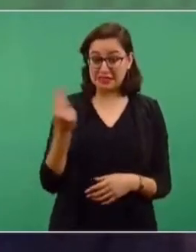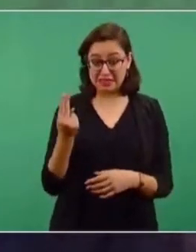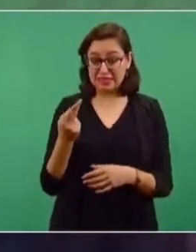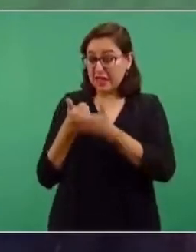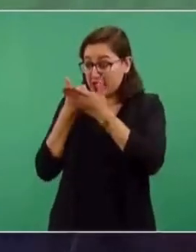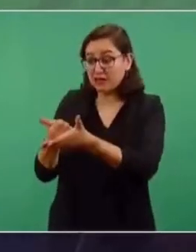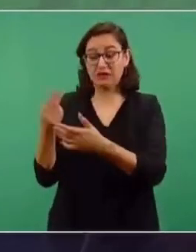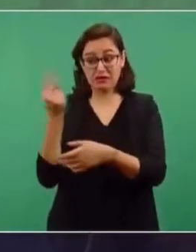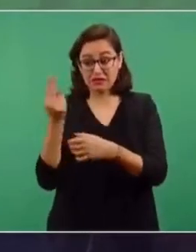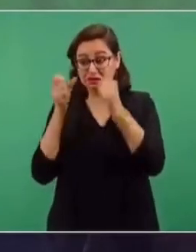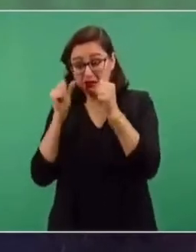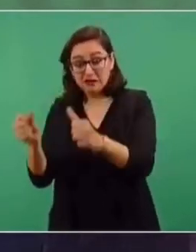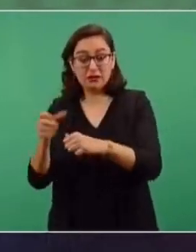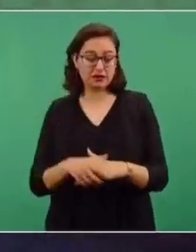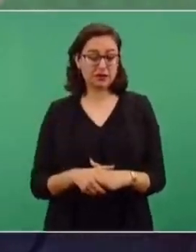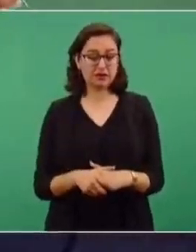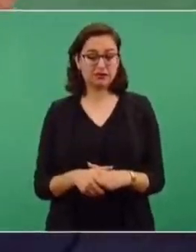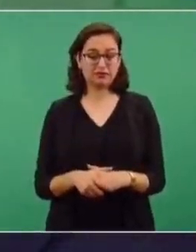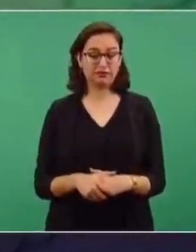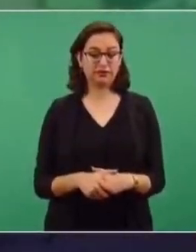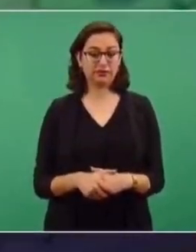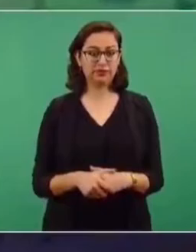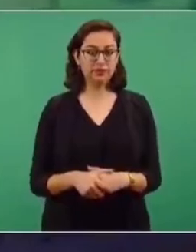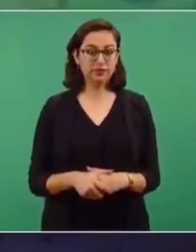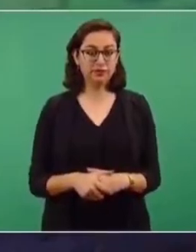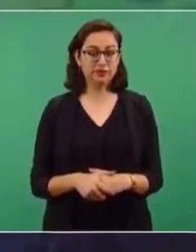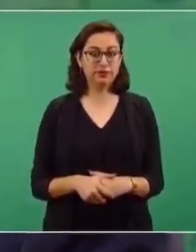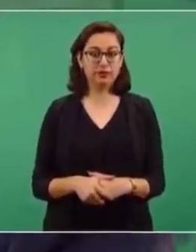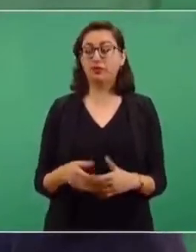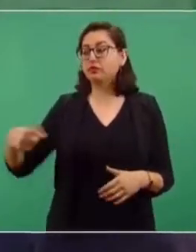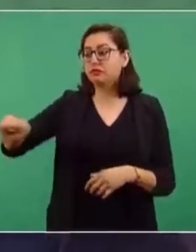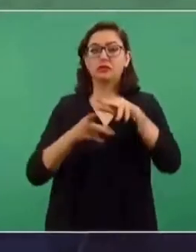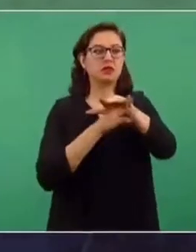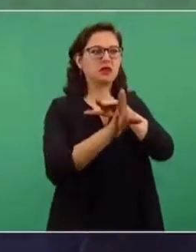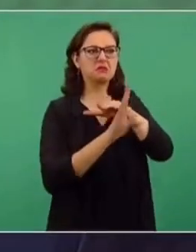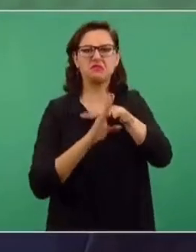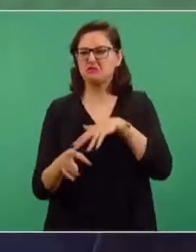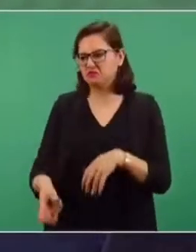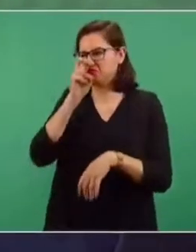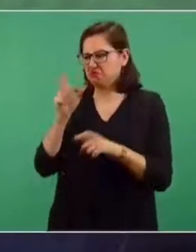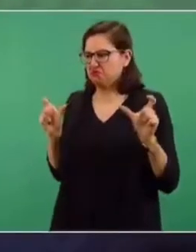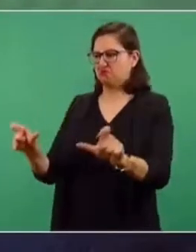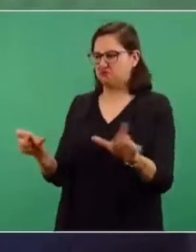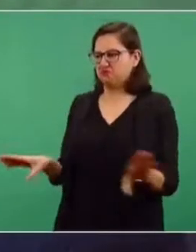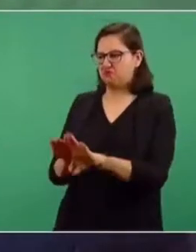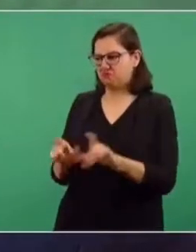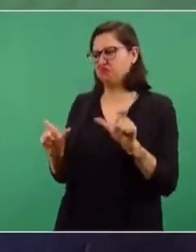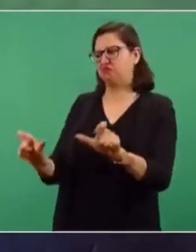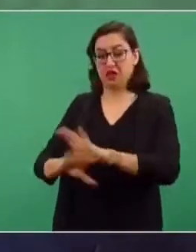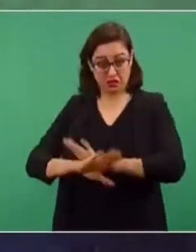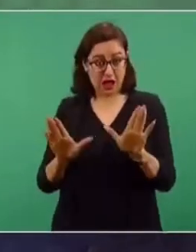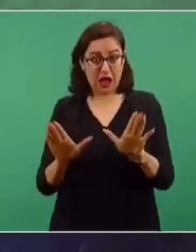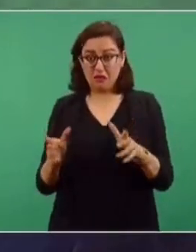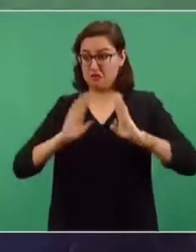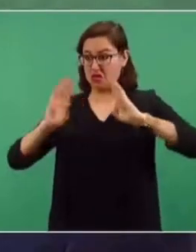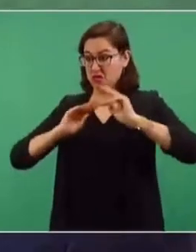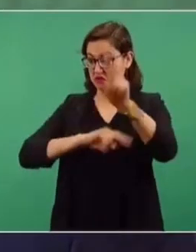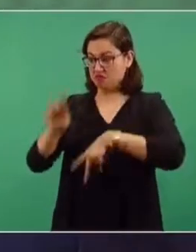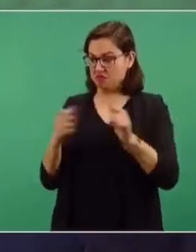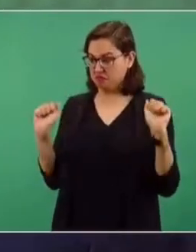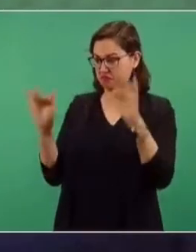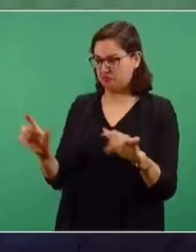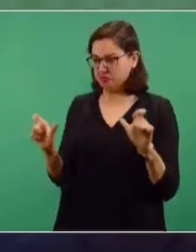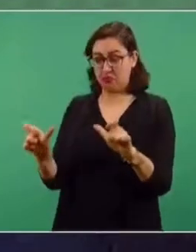No es un asunto que se pueda resolver con medidas coercitivas, cerrando fronteras, militarizando.